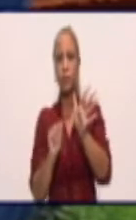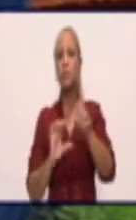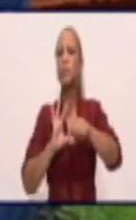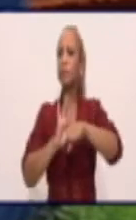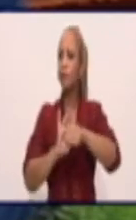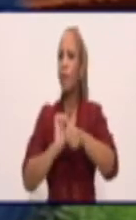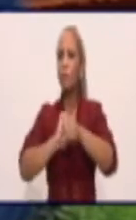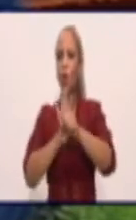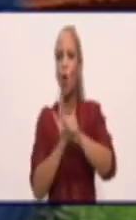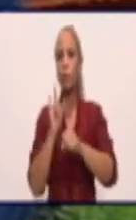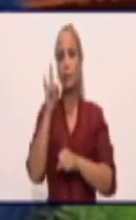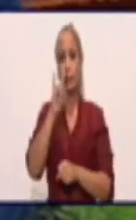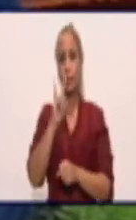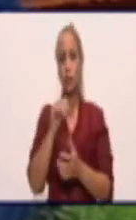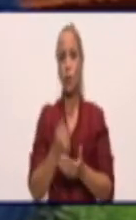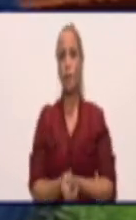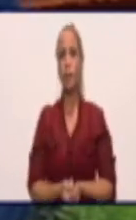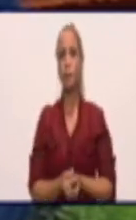Reitero.